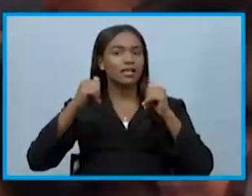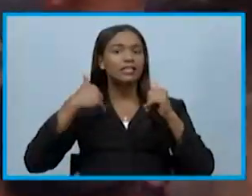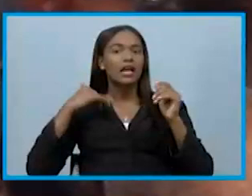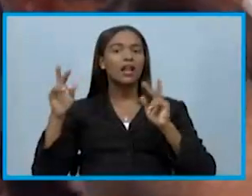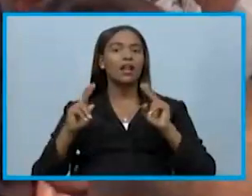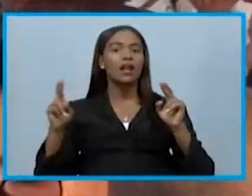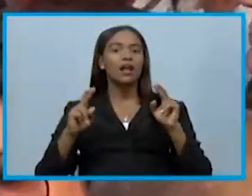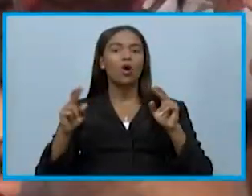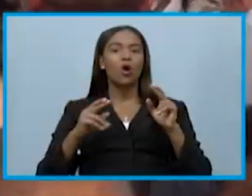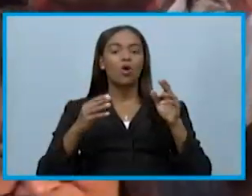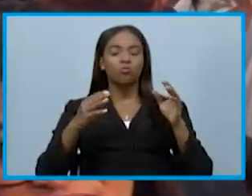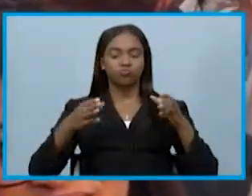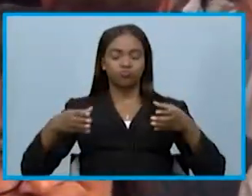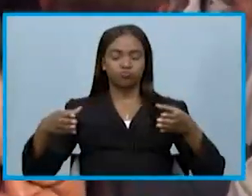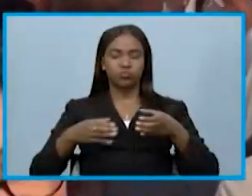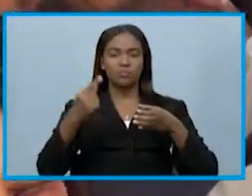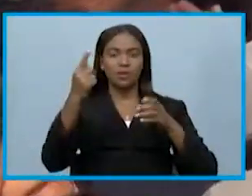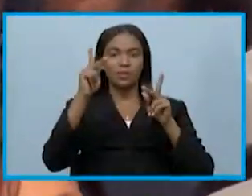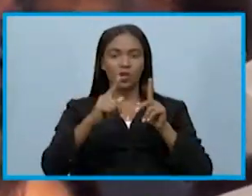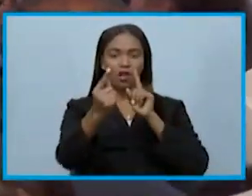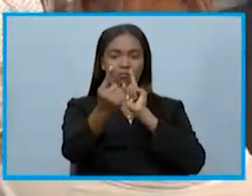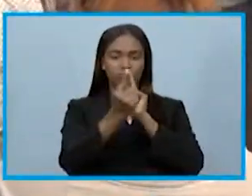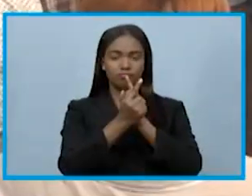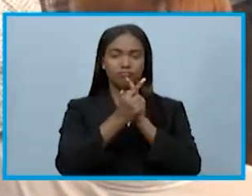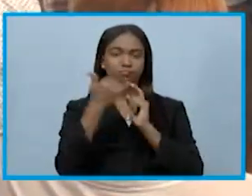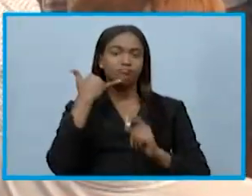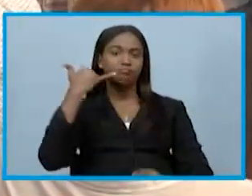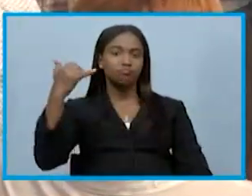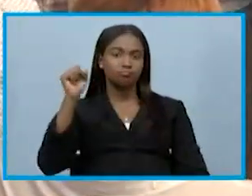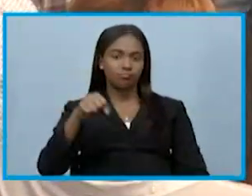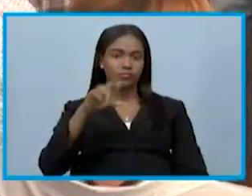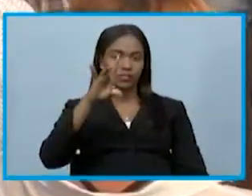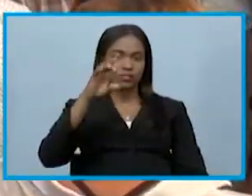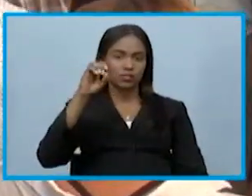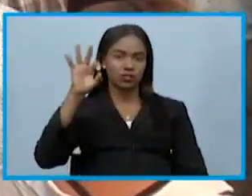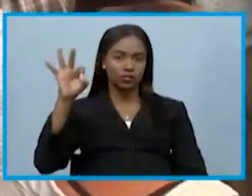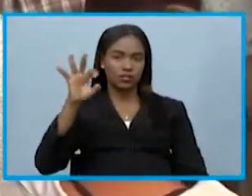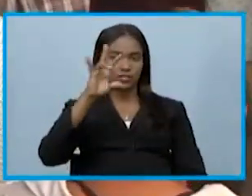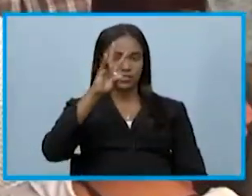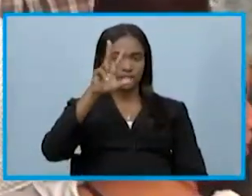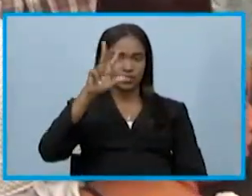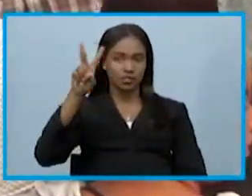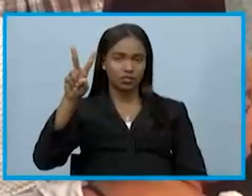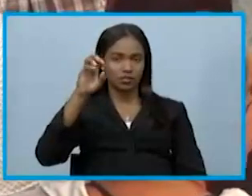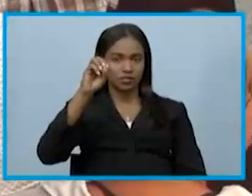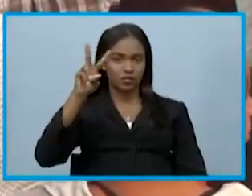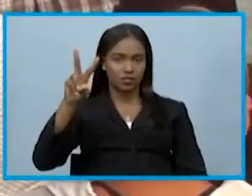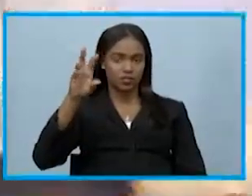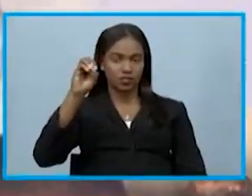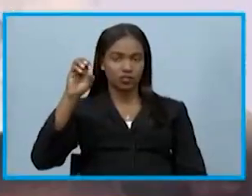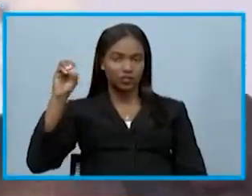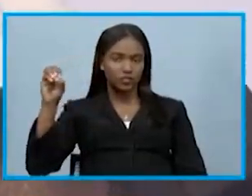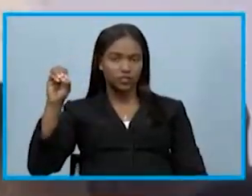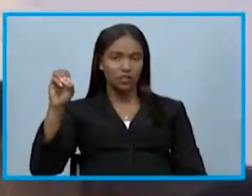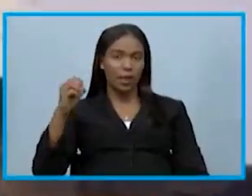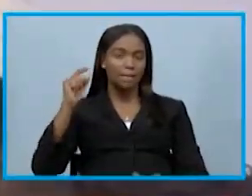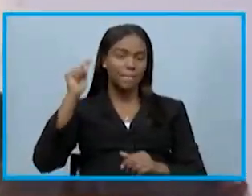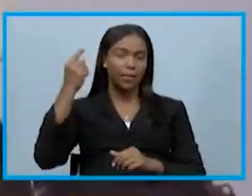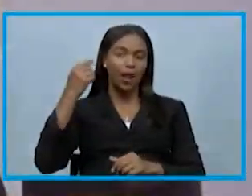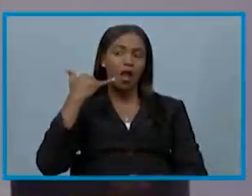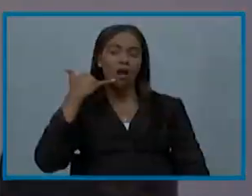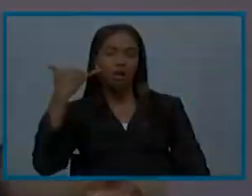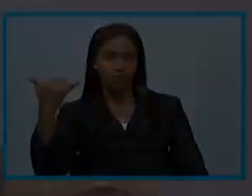disponible una línea de atención al usuario 809-732-0200, opción 1. Diana Carrera,